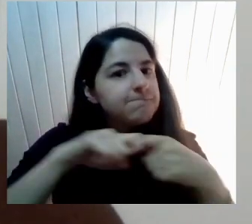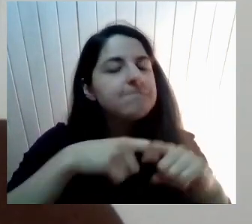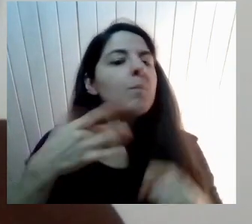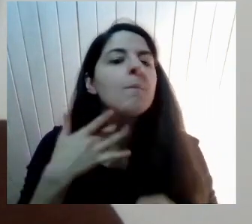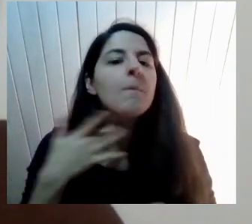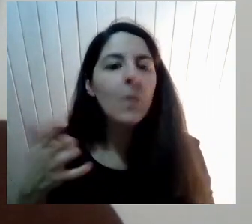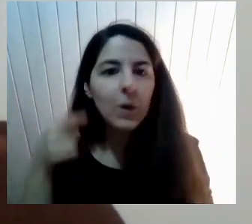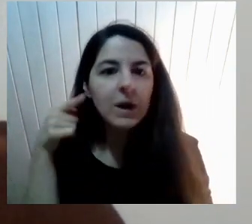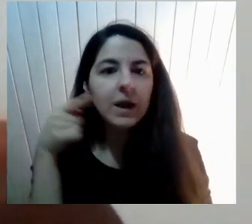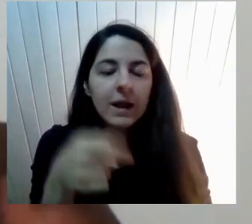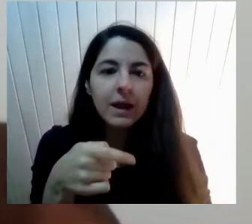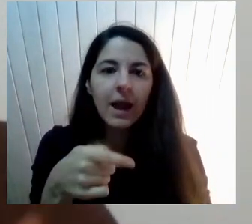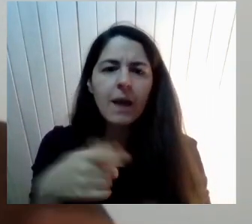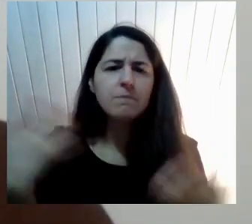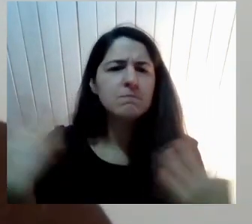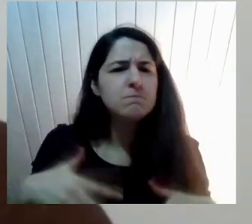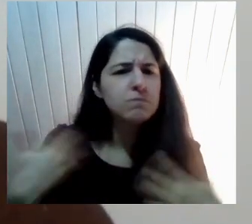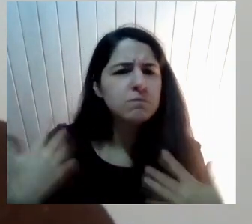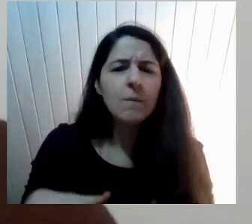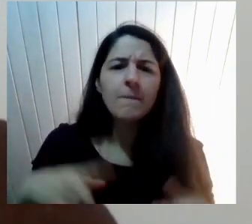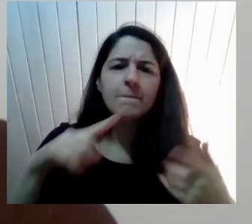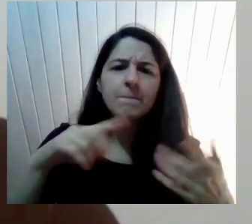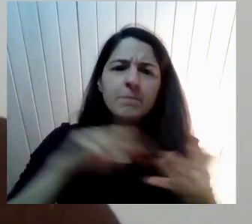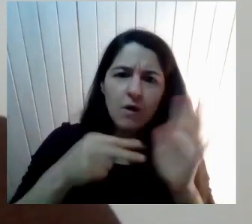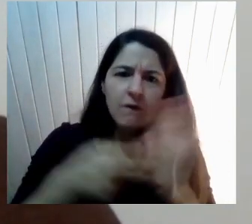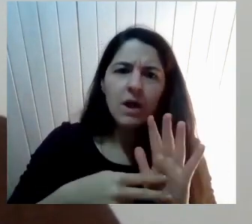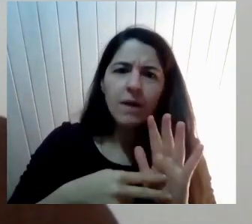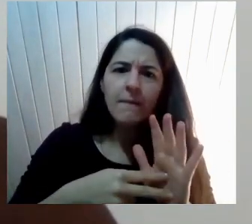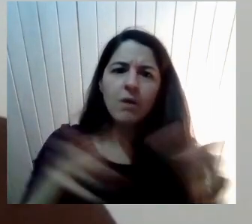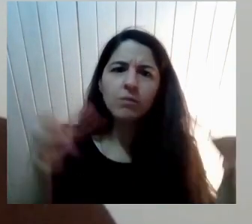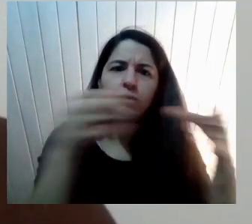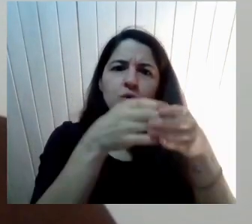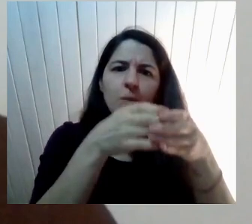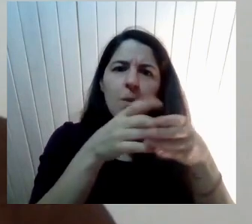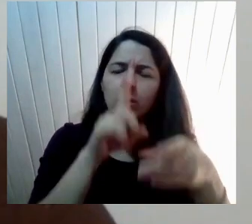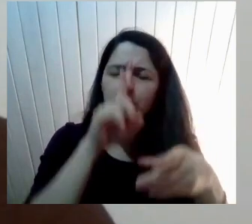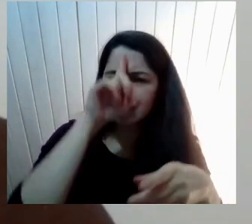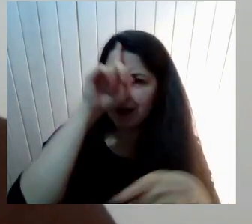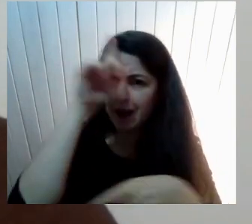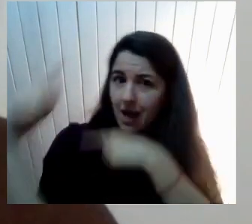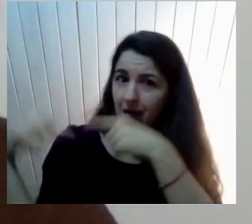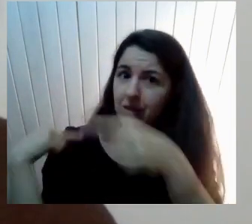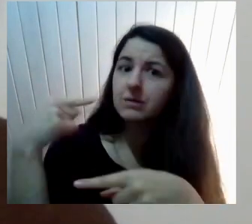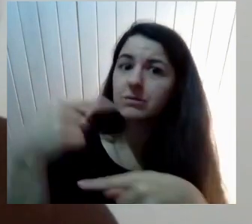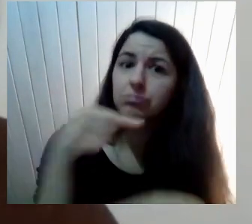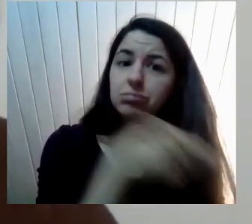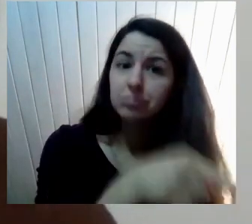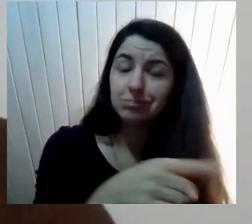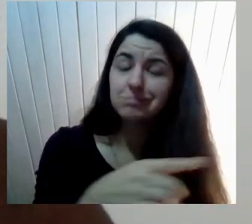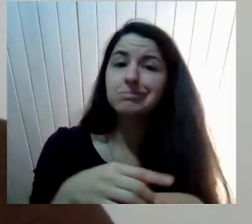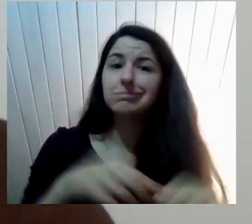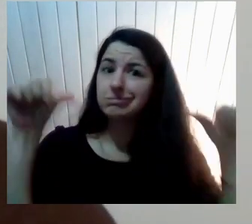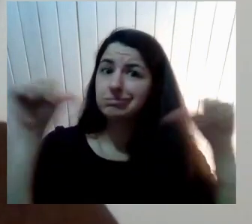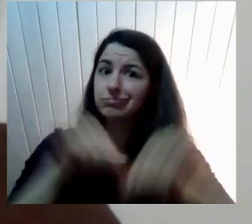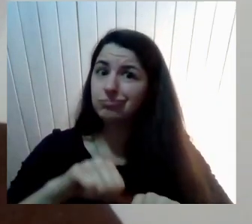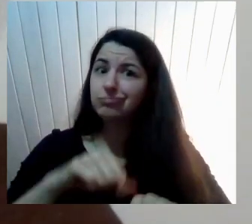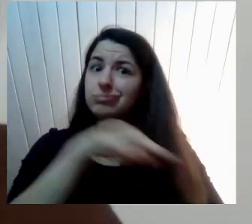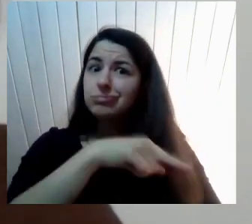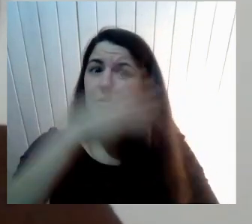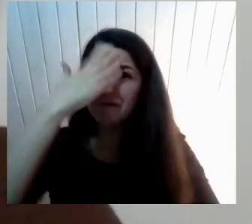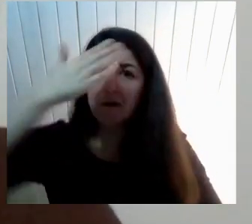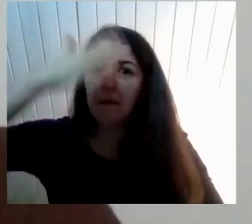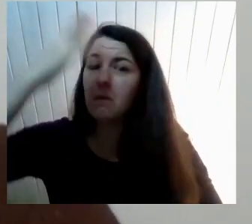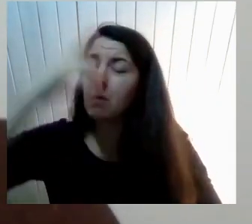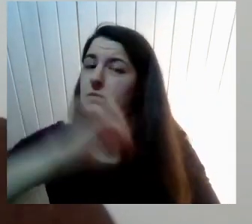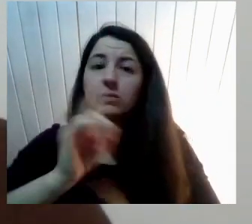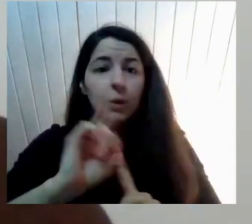Este proyecto Y tiene un apoyo Como popular Digamos Súper Poco No tiene mucha fama De ser algo Que venga a solucionar La educación Y nos parece Que es